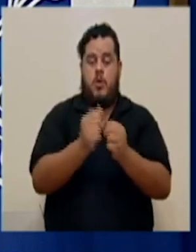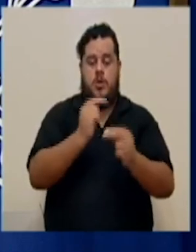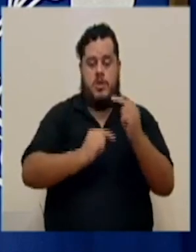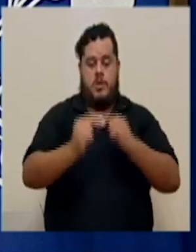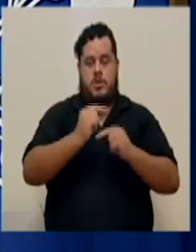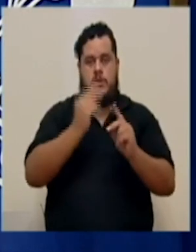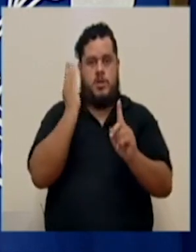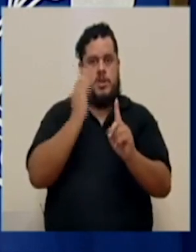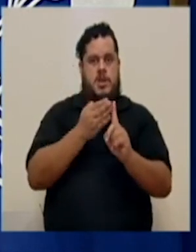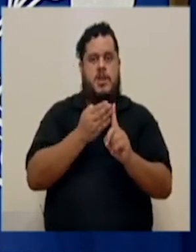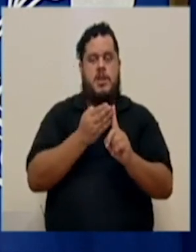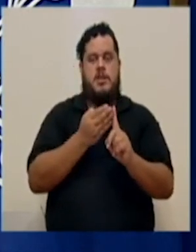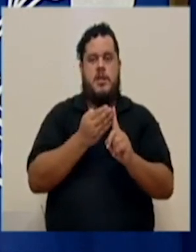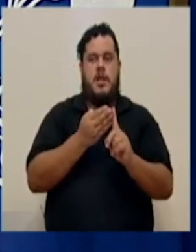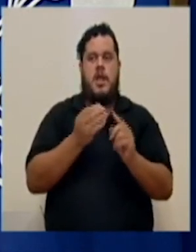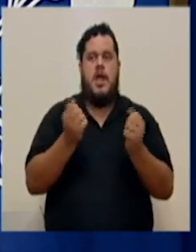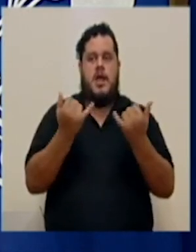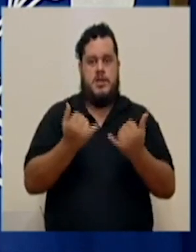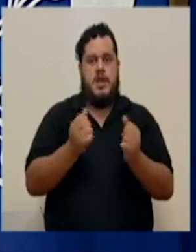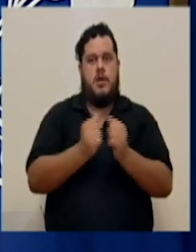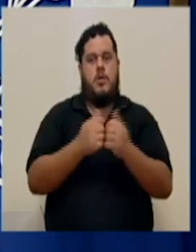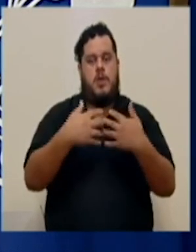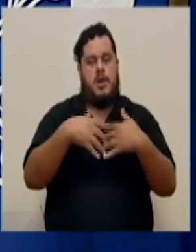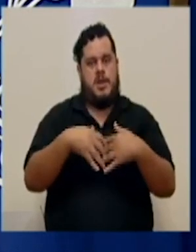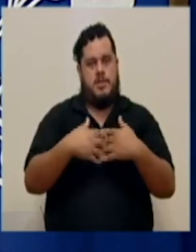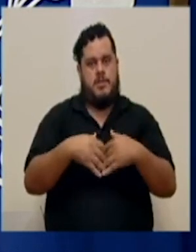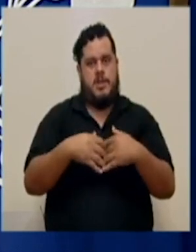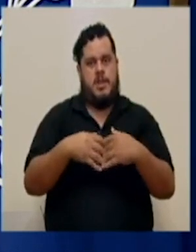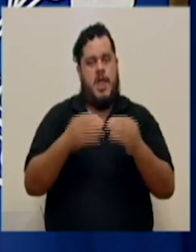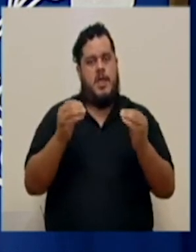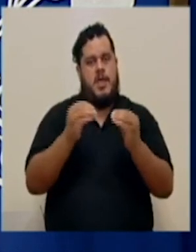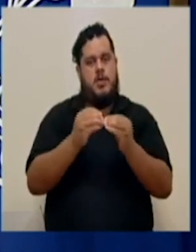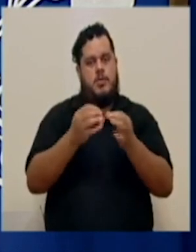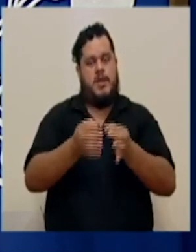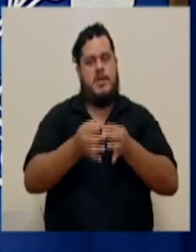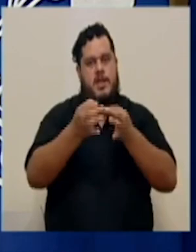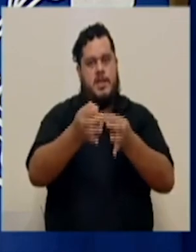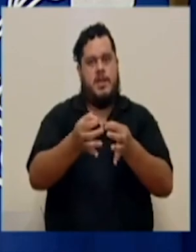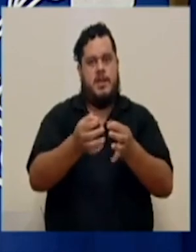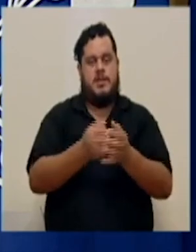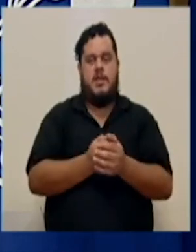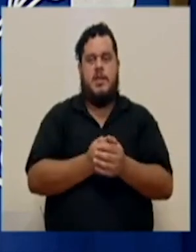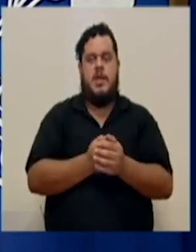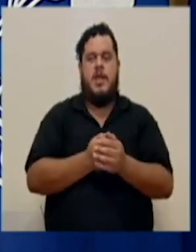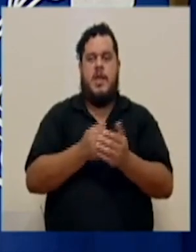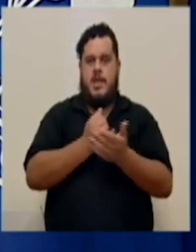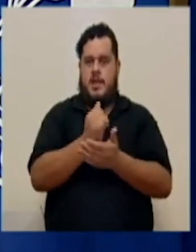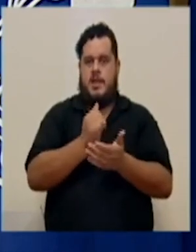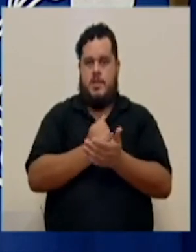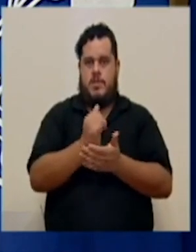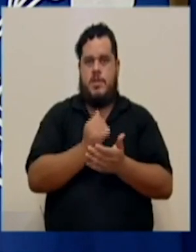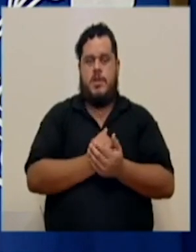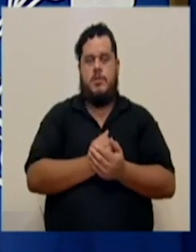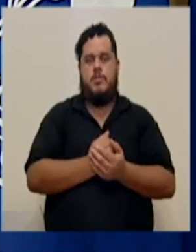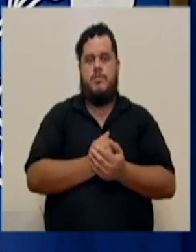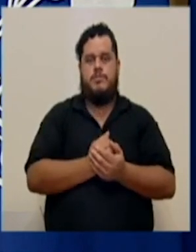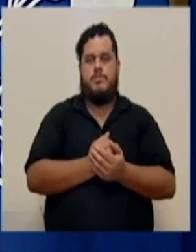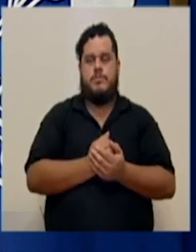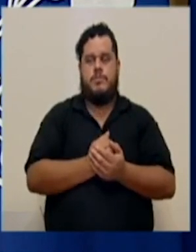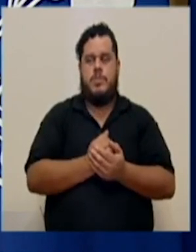directas con ya las empresas que han ido más adelante en lo que es la investigación, los